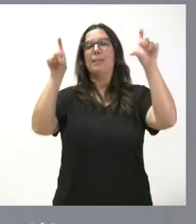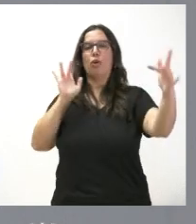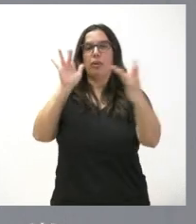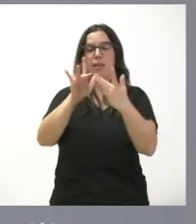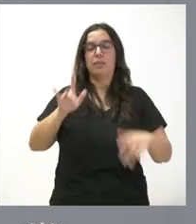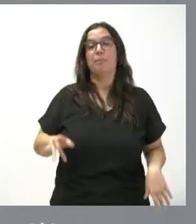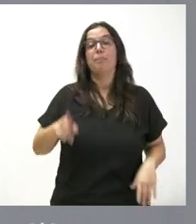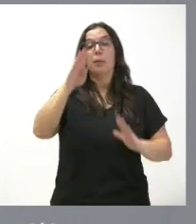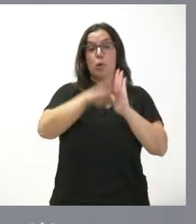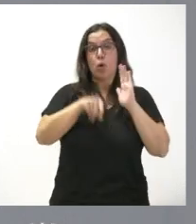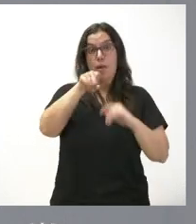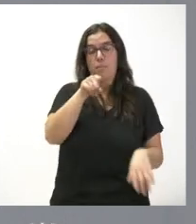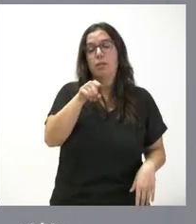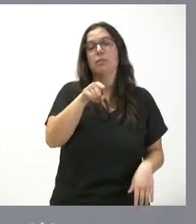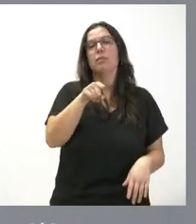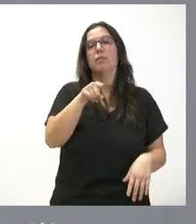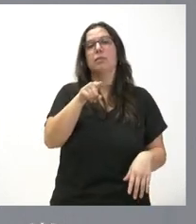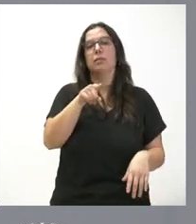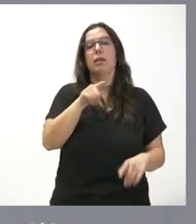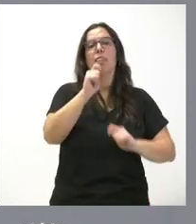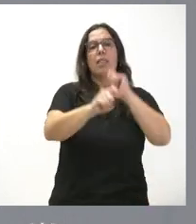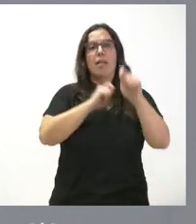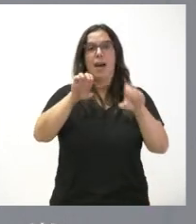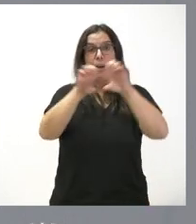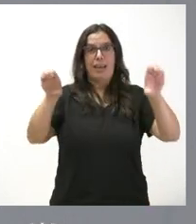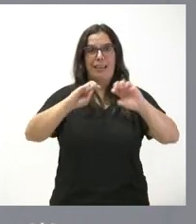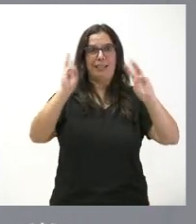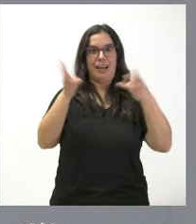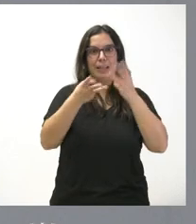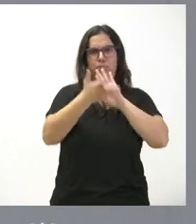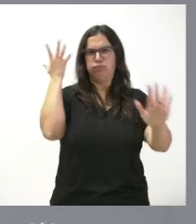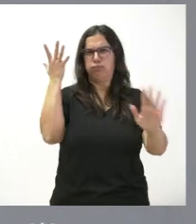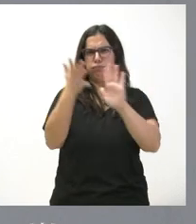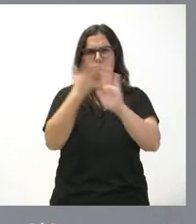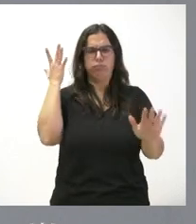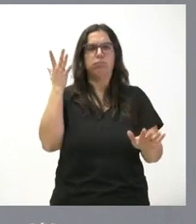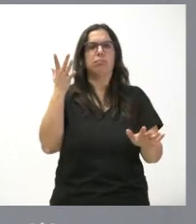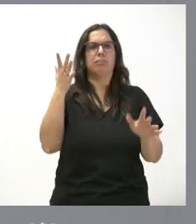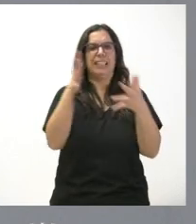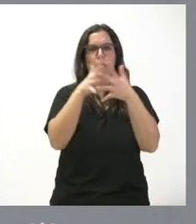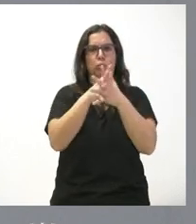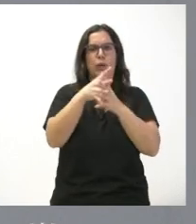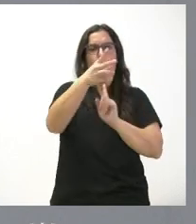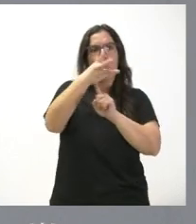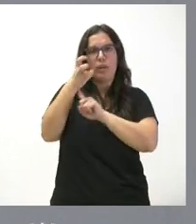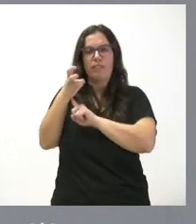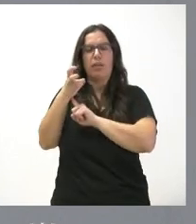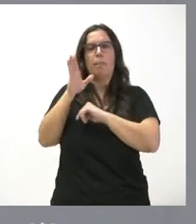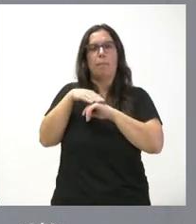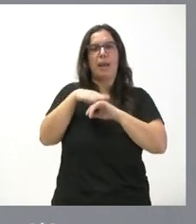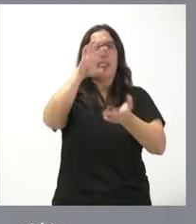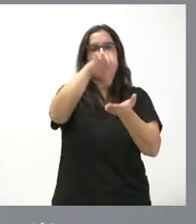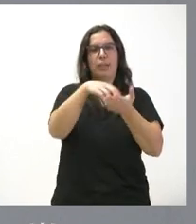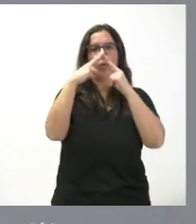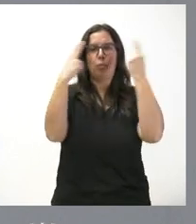programa de Empresas Conectadas dota de conectividad de banda ancha ultra rápida e infraestructura Wi-Fi a todos los centros públicos de infantil y